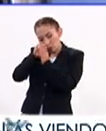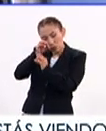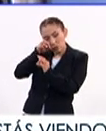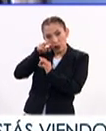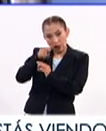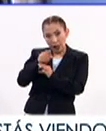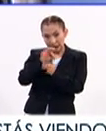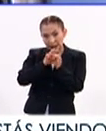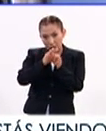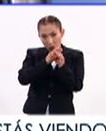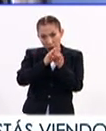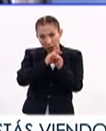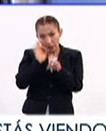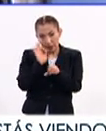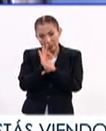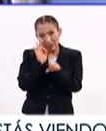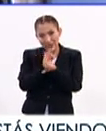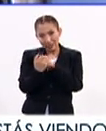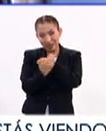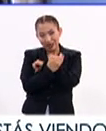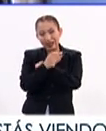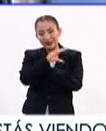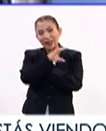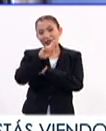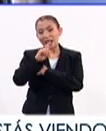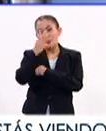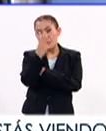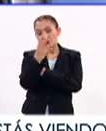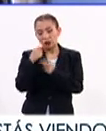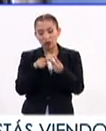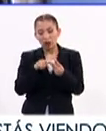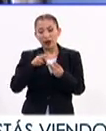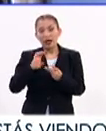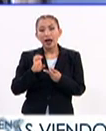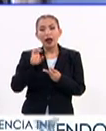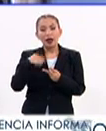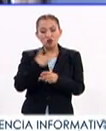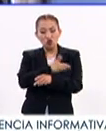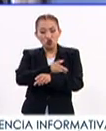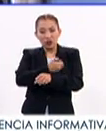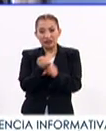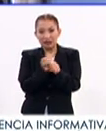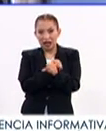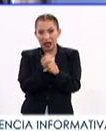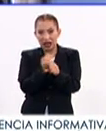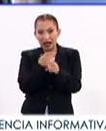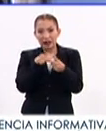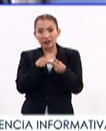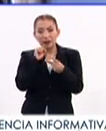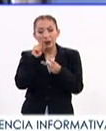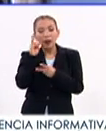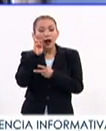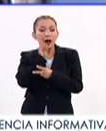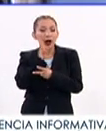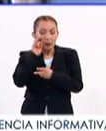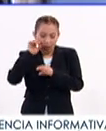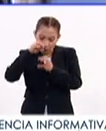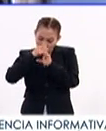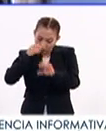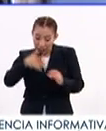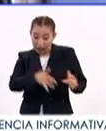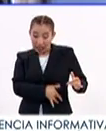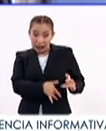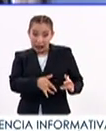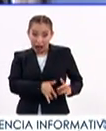células de defensa CD4, una biometría hemática y pruebas de función hepática para saber si su hígado